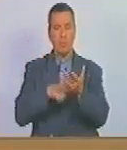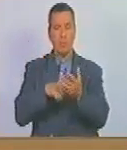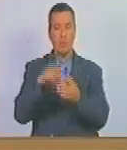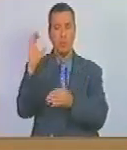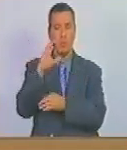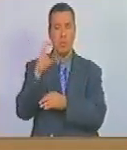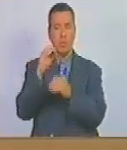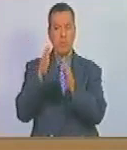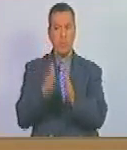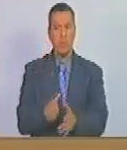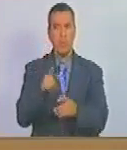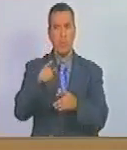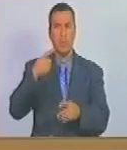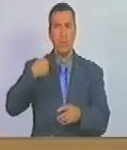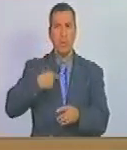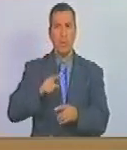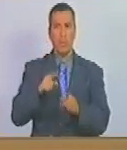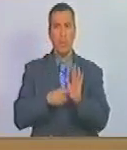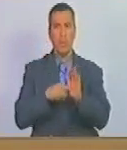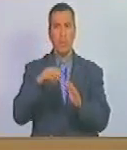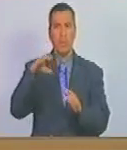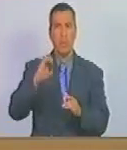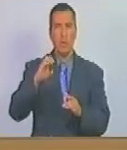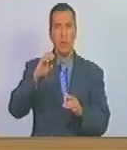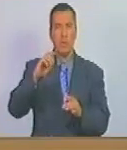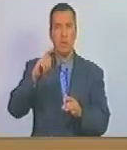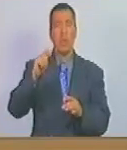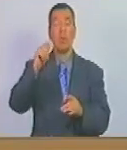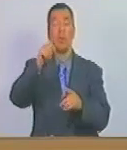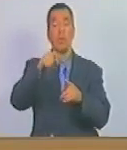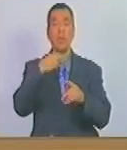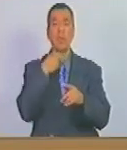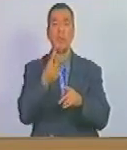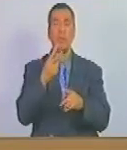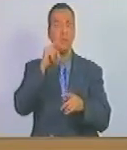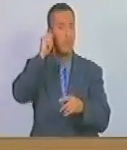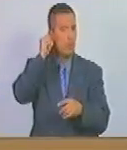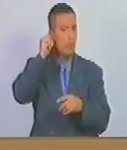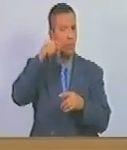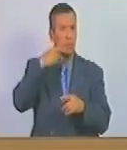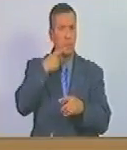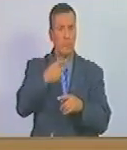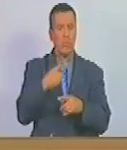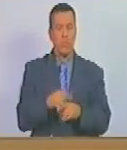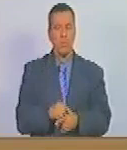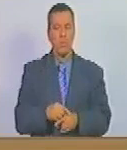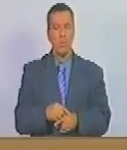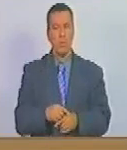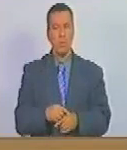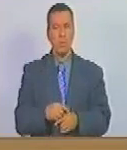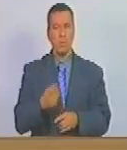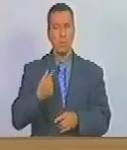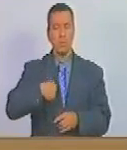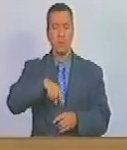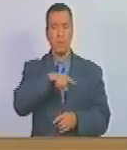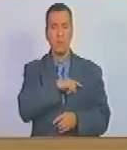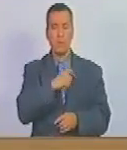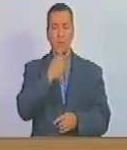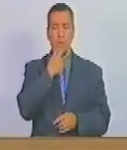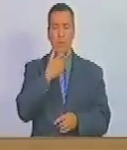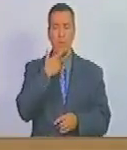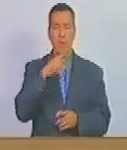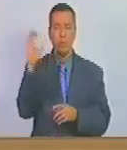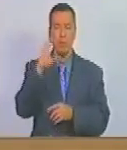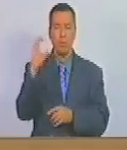caraqueña que soy de catia la voz de la mujer hoy expresándose de nuestra hermosa